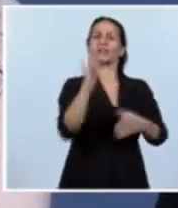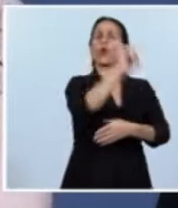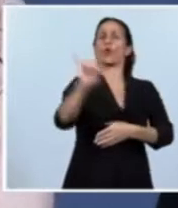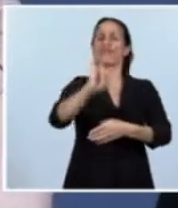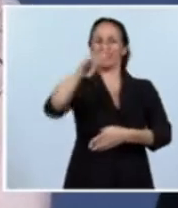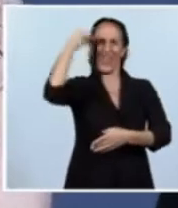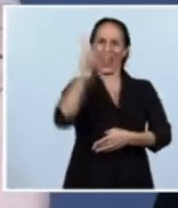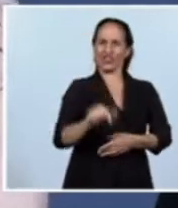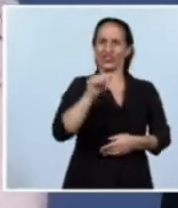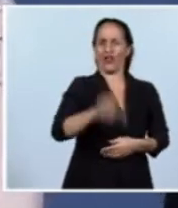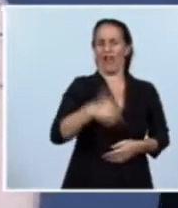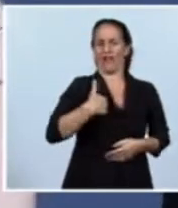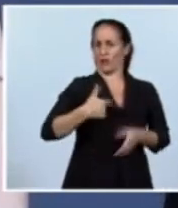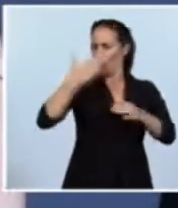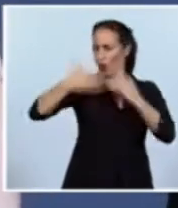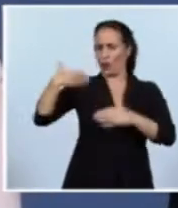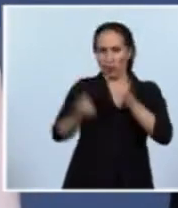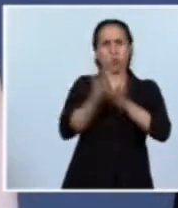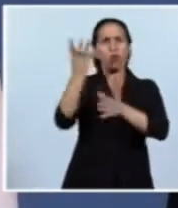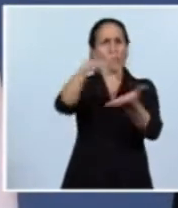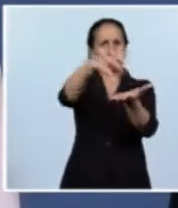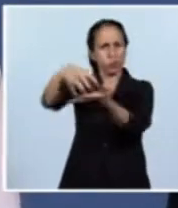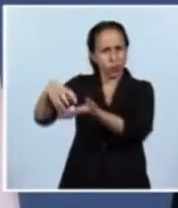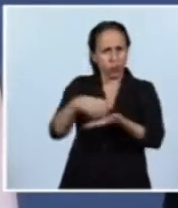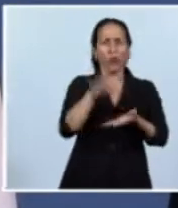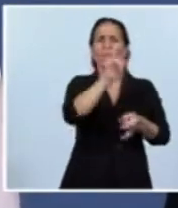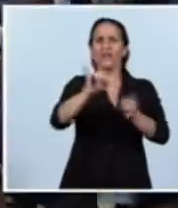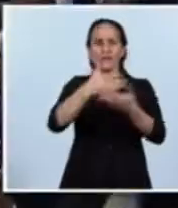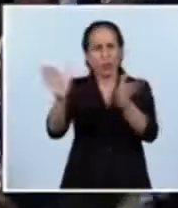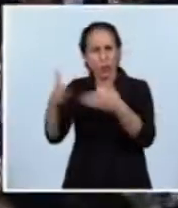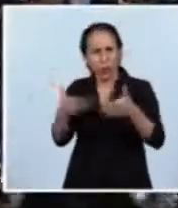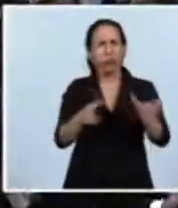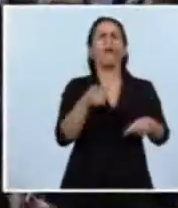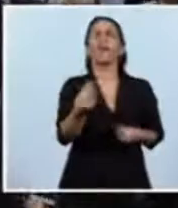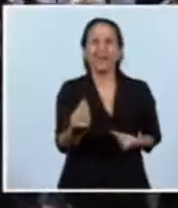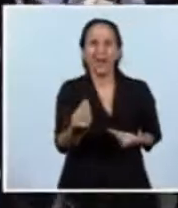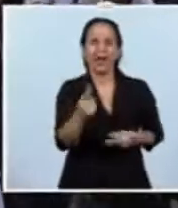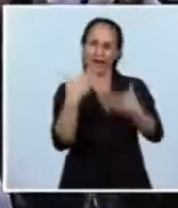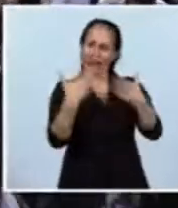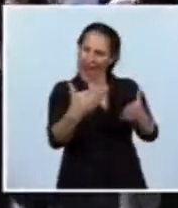que se han creado en los últimos tiempos y que han permitido generar